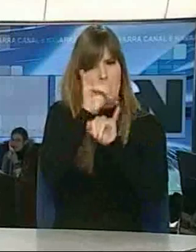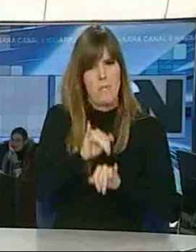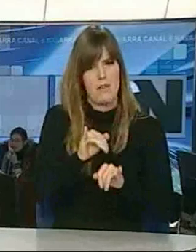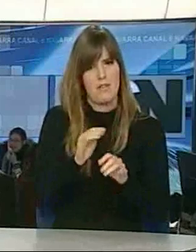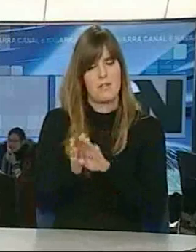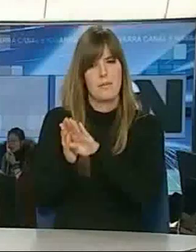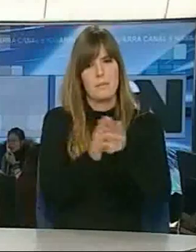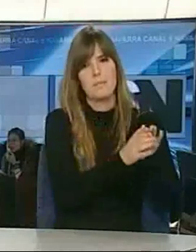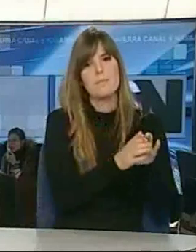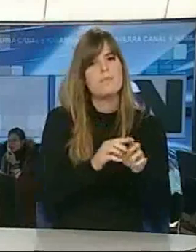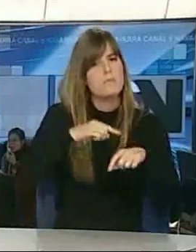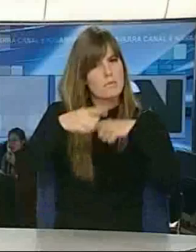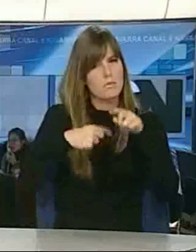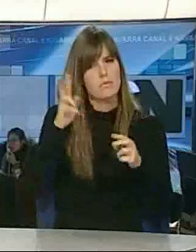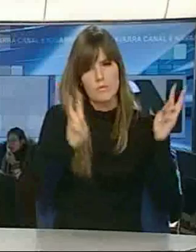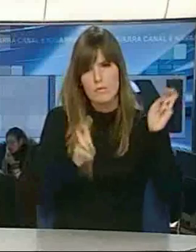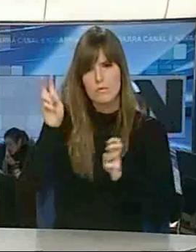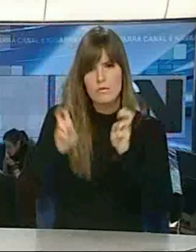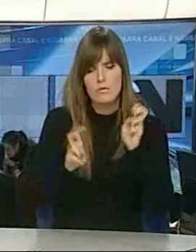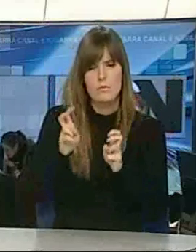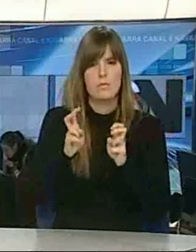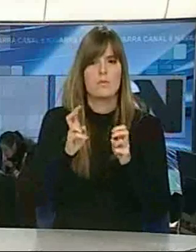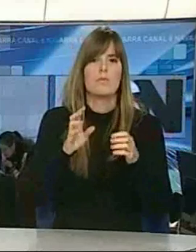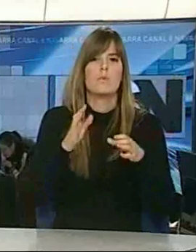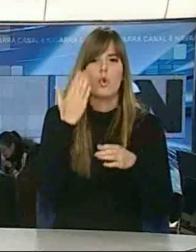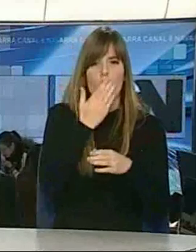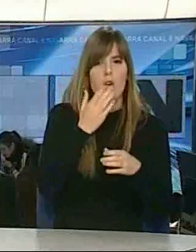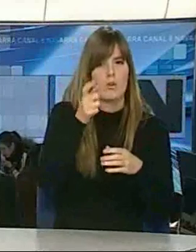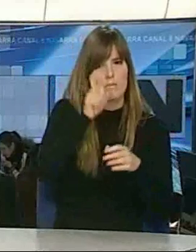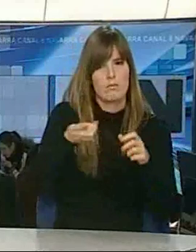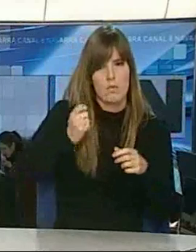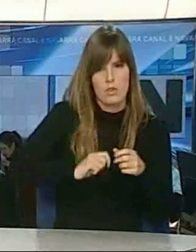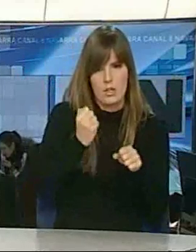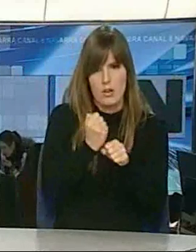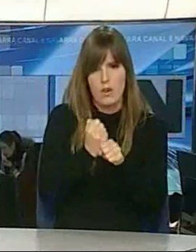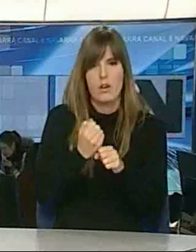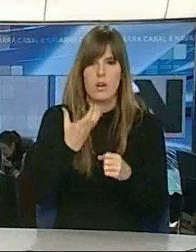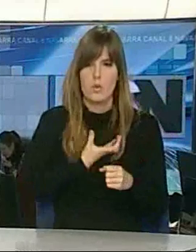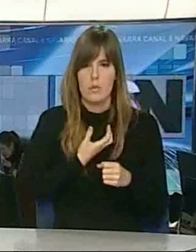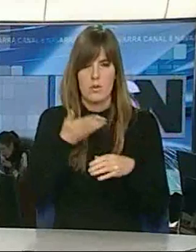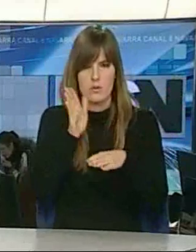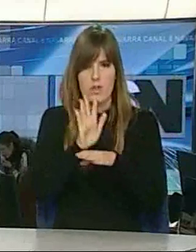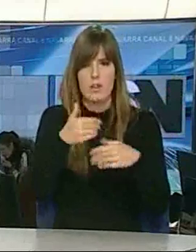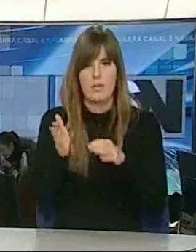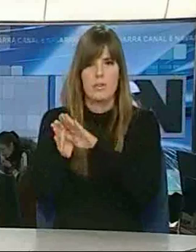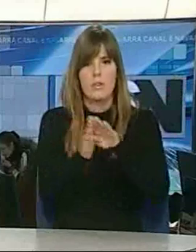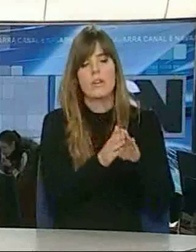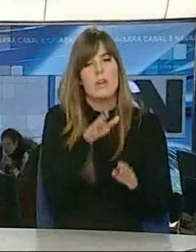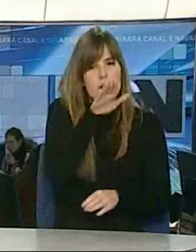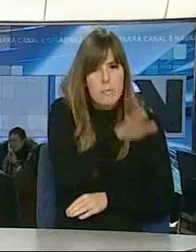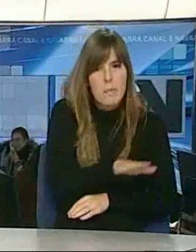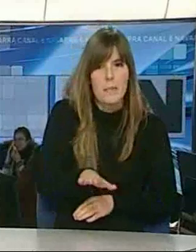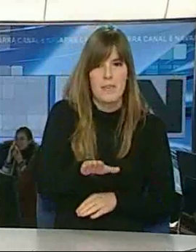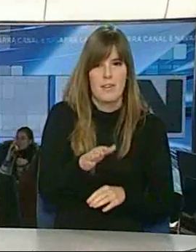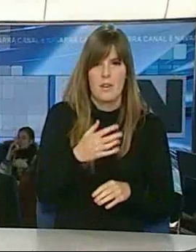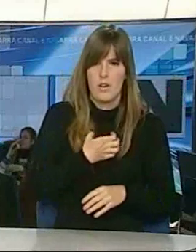con muchas familias, toda la comunidad educativa y también representantes del Ayuntamiento. Pues los niños pequeños sí que les ha